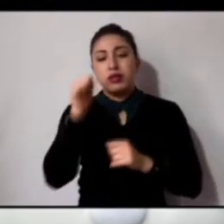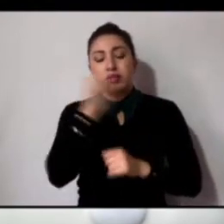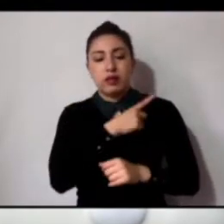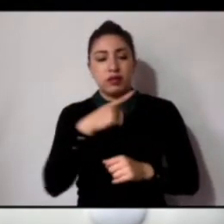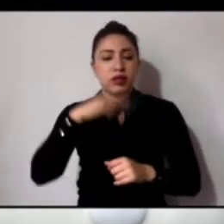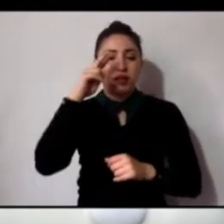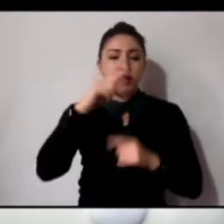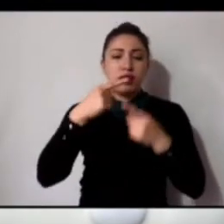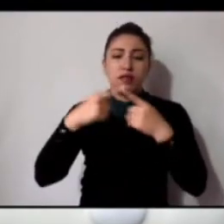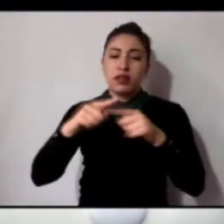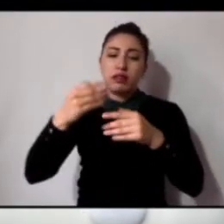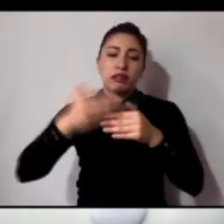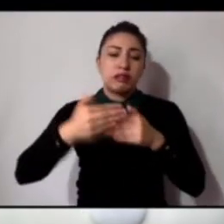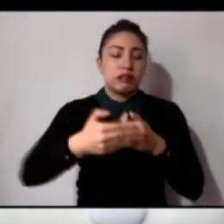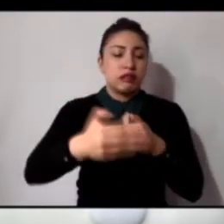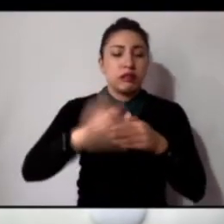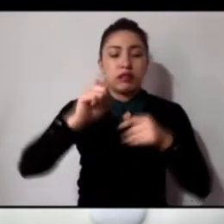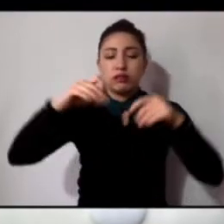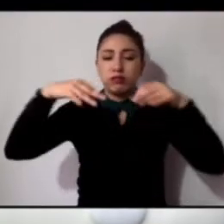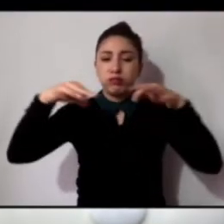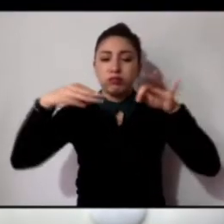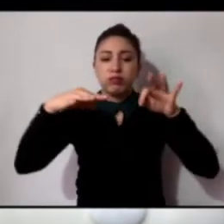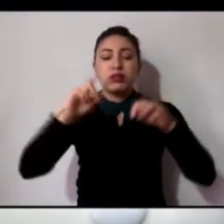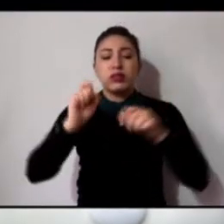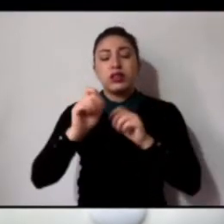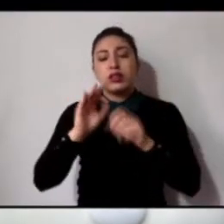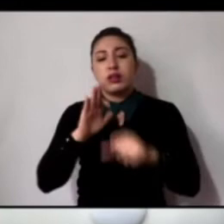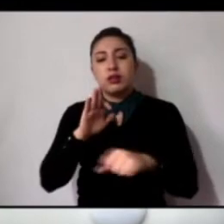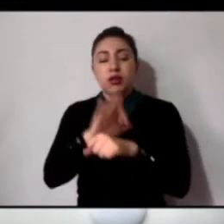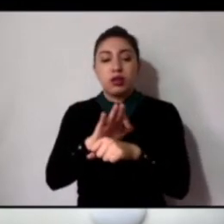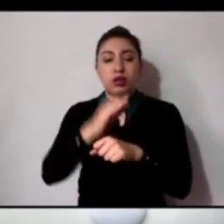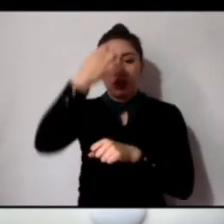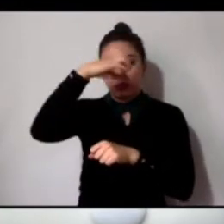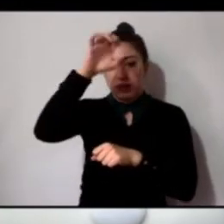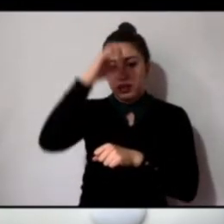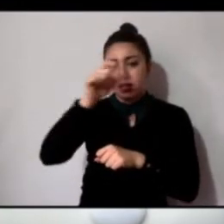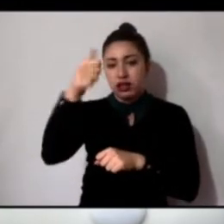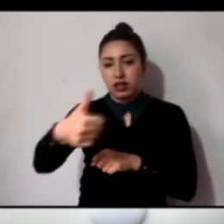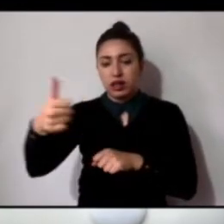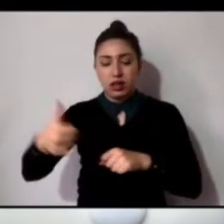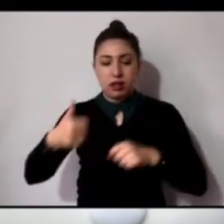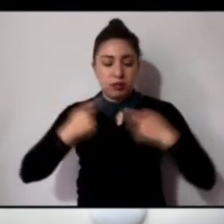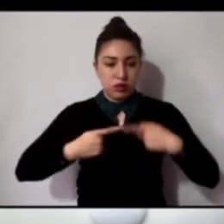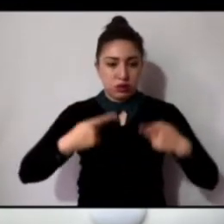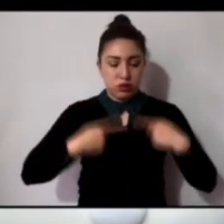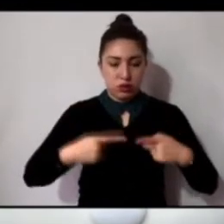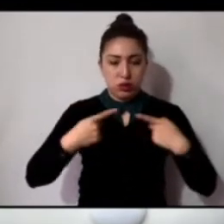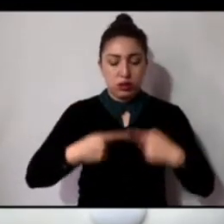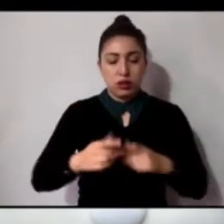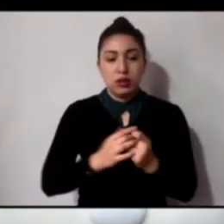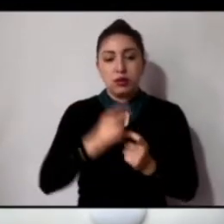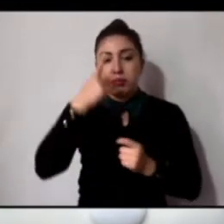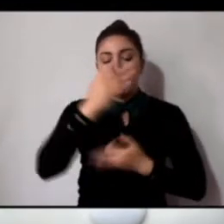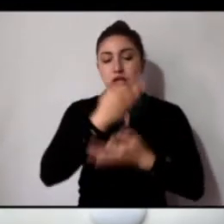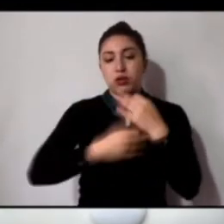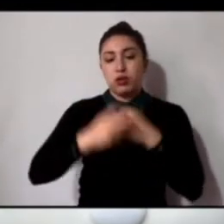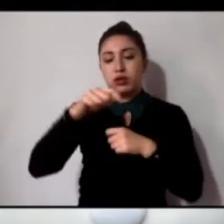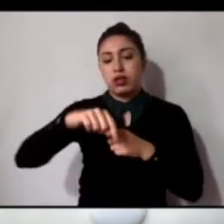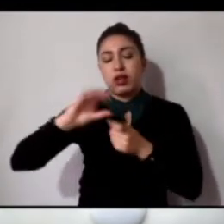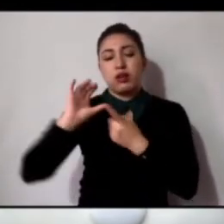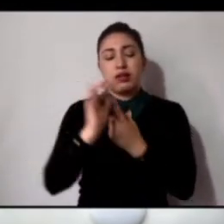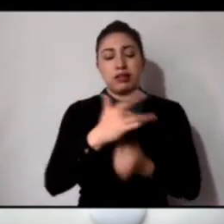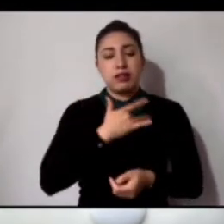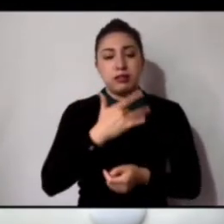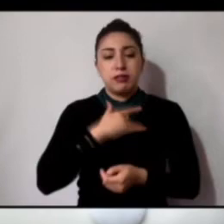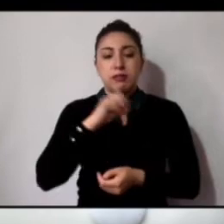documentación que sustentan en los términos de la convocatoria respectiva. Para tal efecto, esta comisión considera que se debe